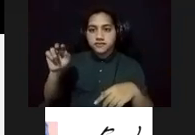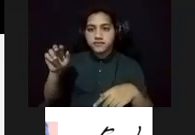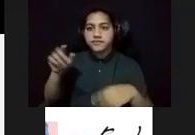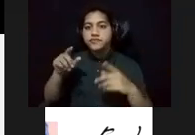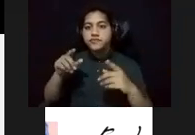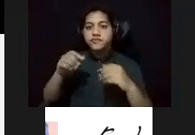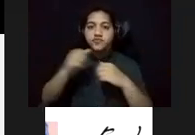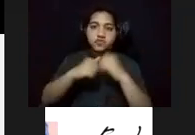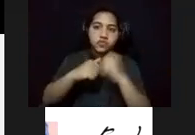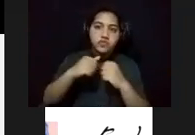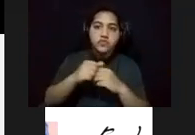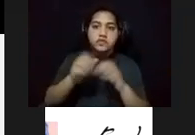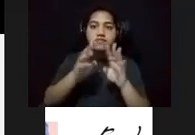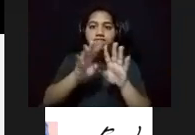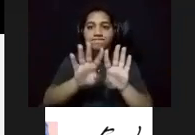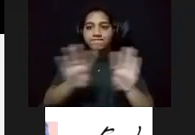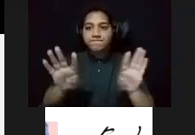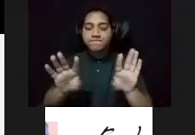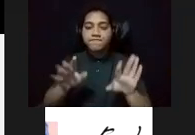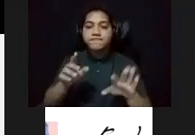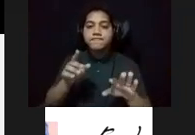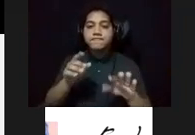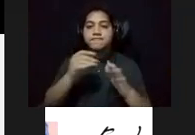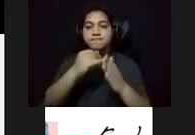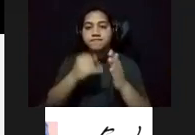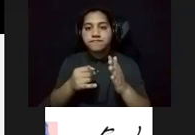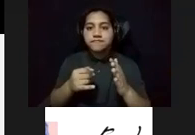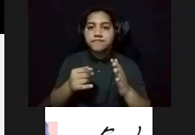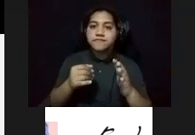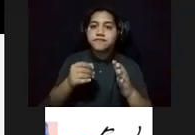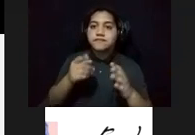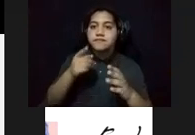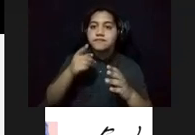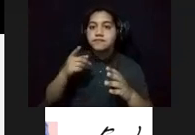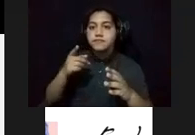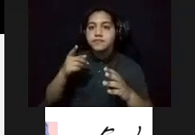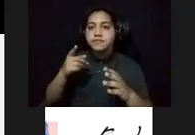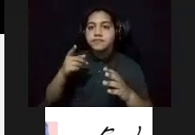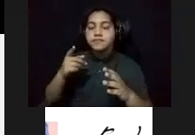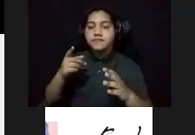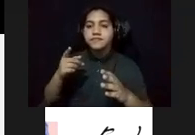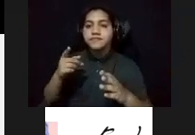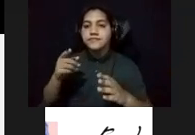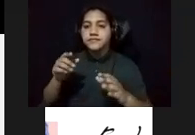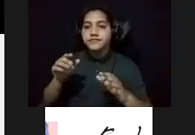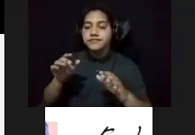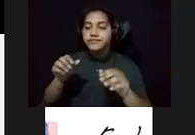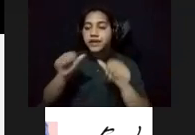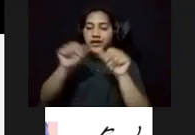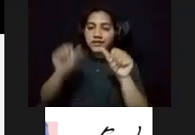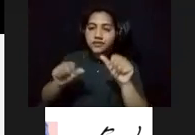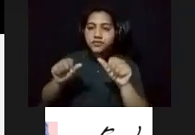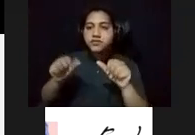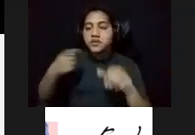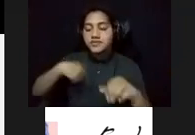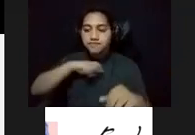recreando los motivos predominantes en la arquitectura colonial capitalina. Una mirada desde el